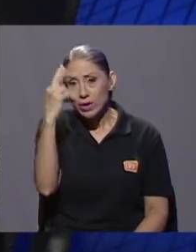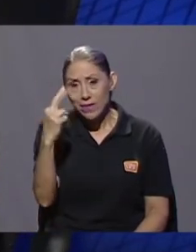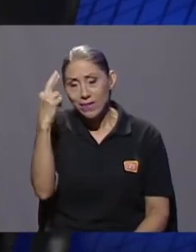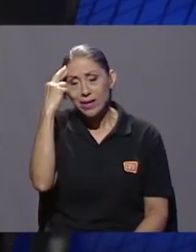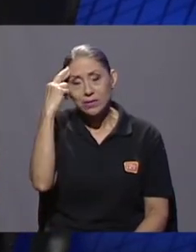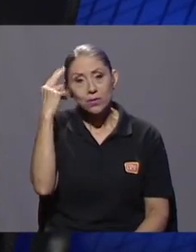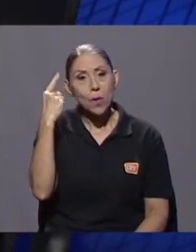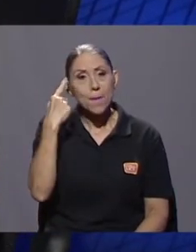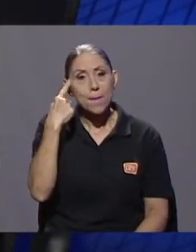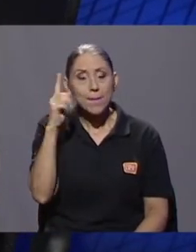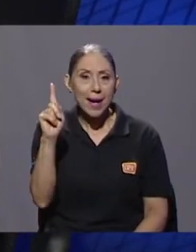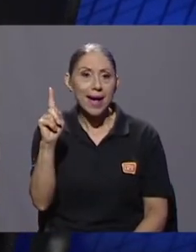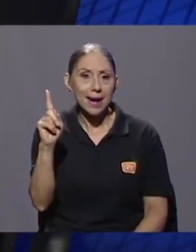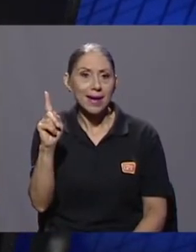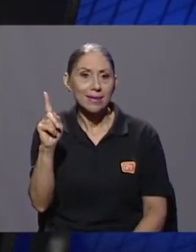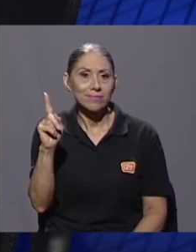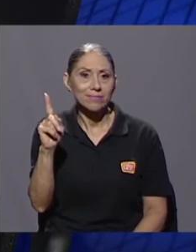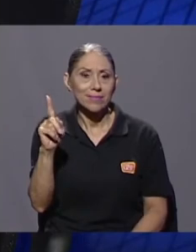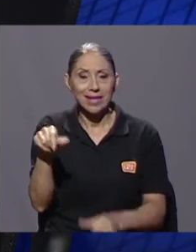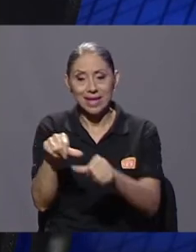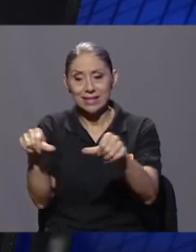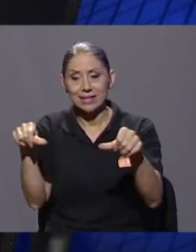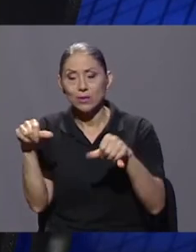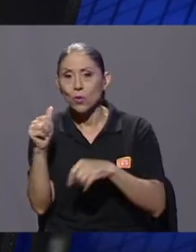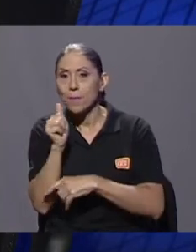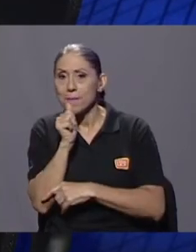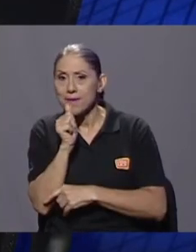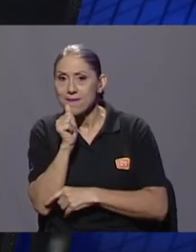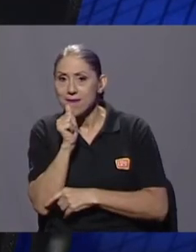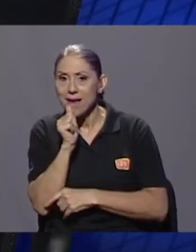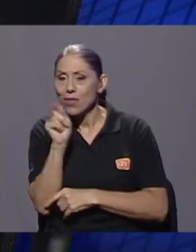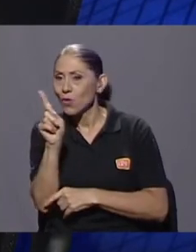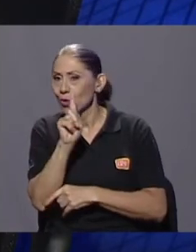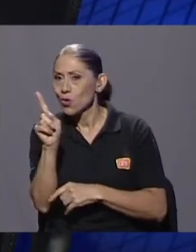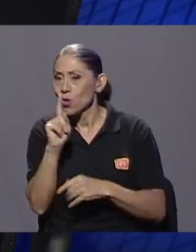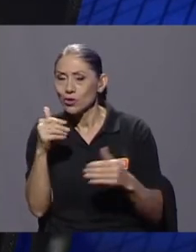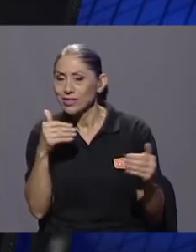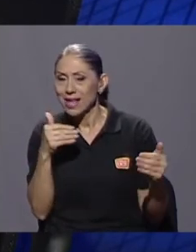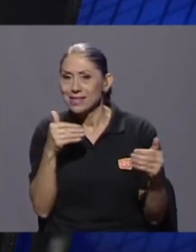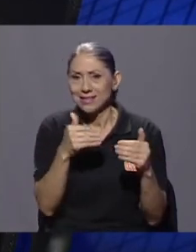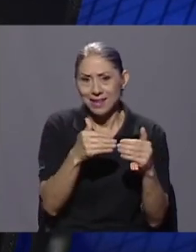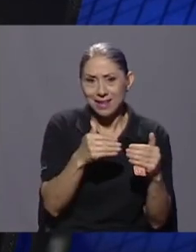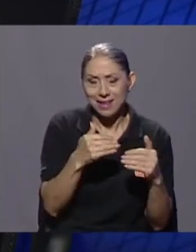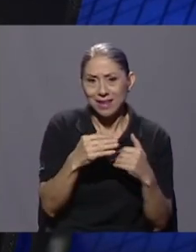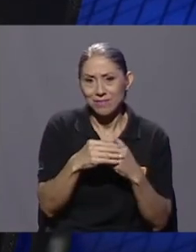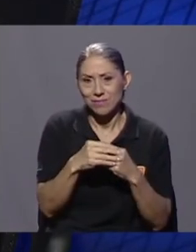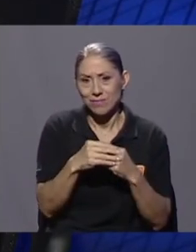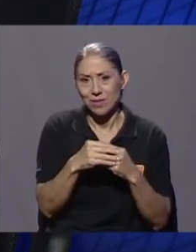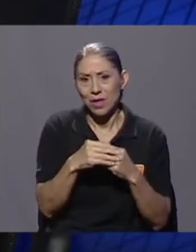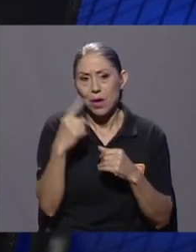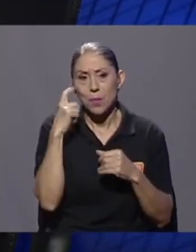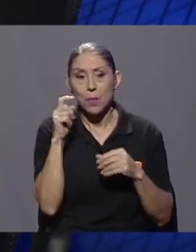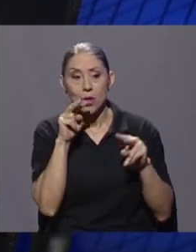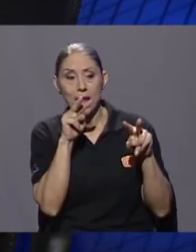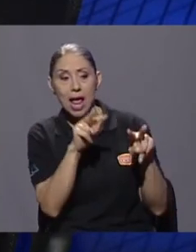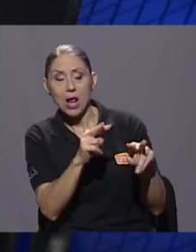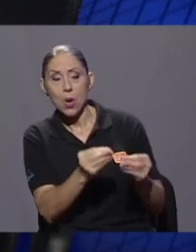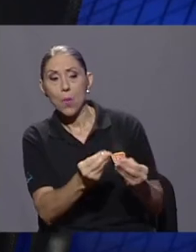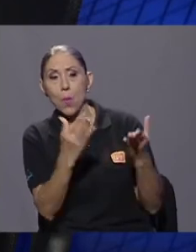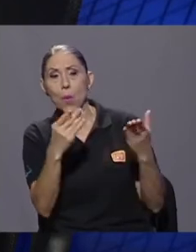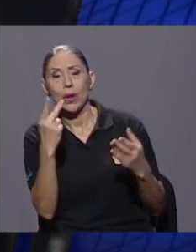el sector privado no necesariamente se acerque porque se ve conflictivo, se ve